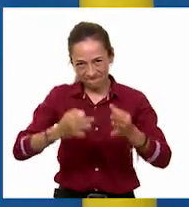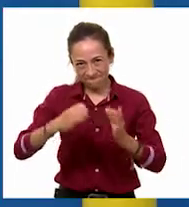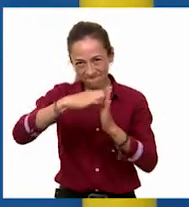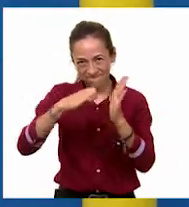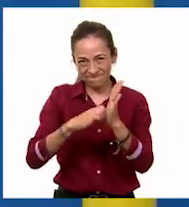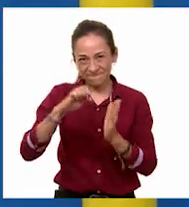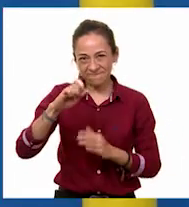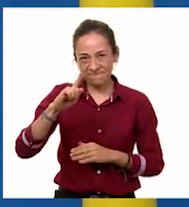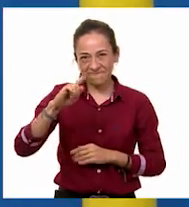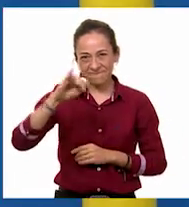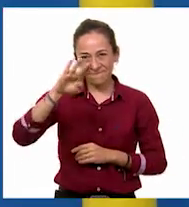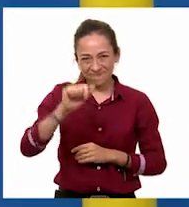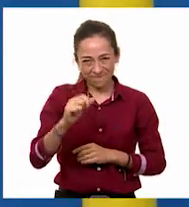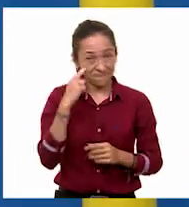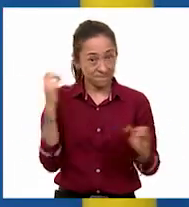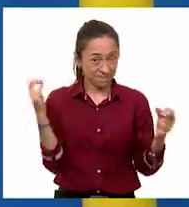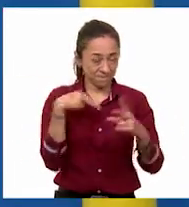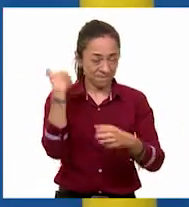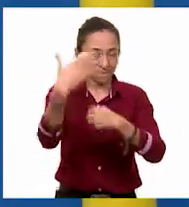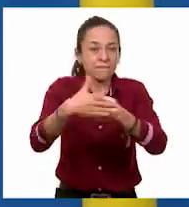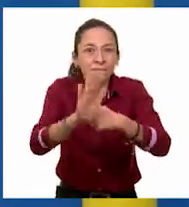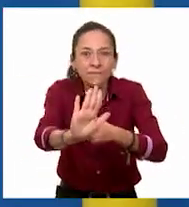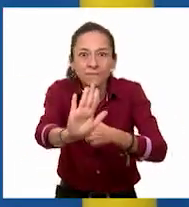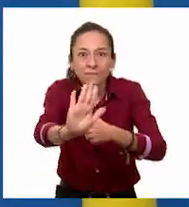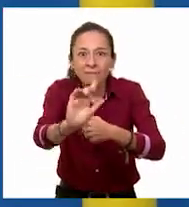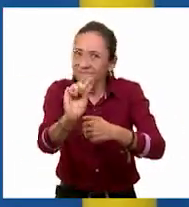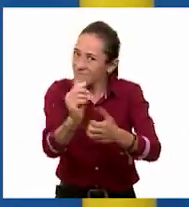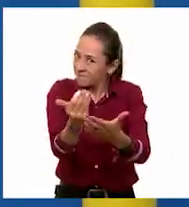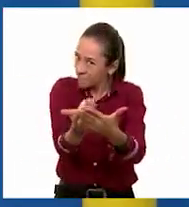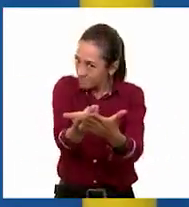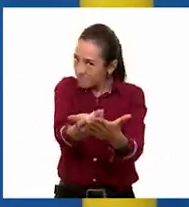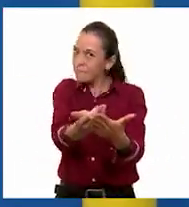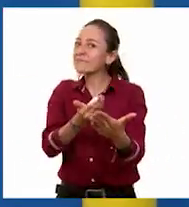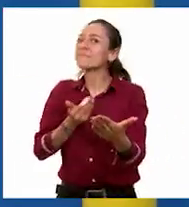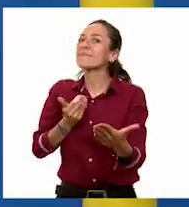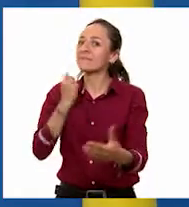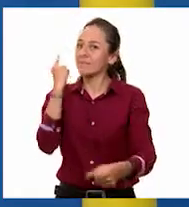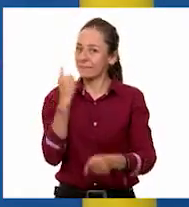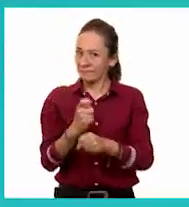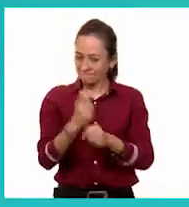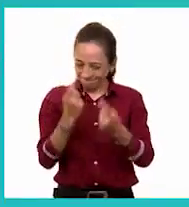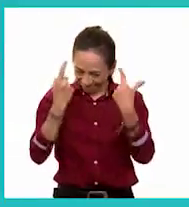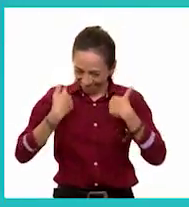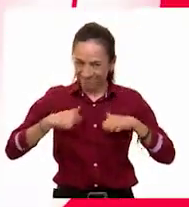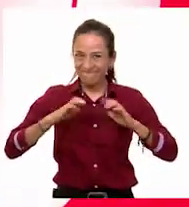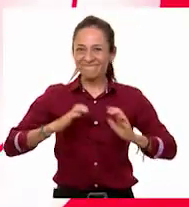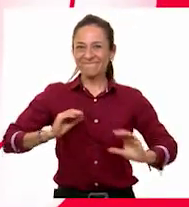Nos vemos en la próxima, pero antes vamos a movernos un poco.